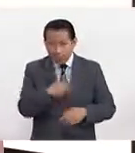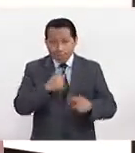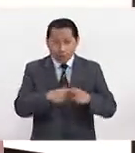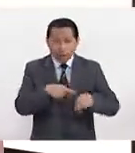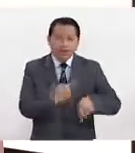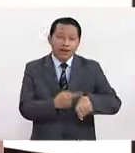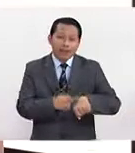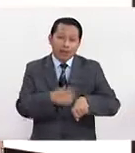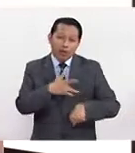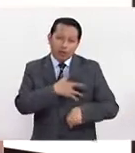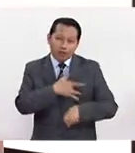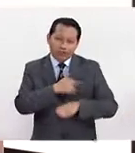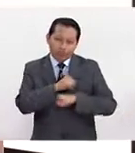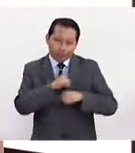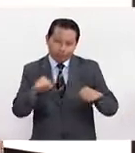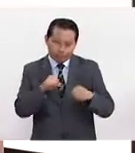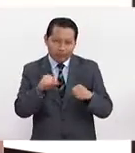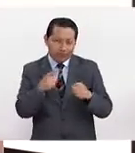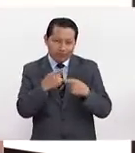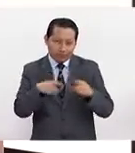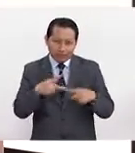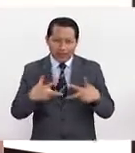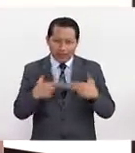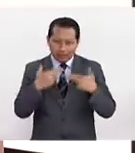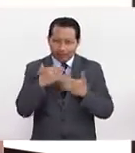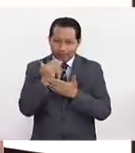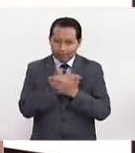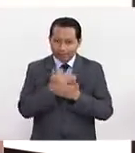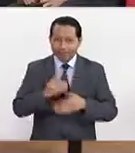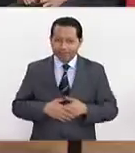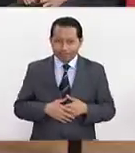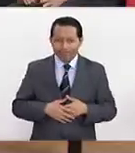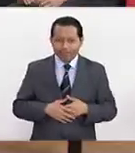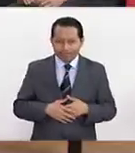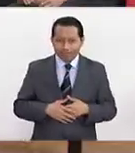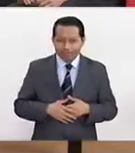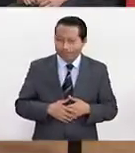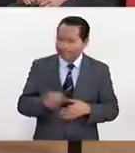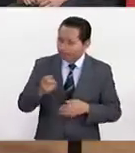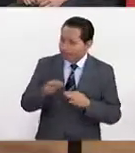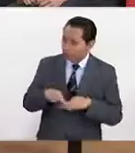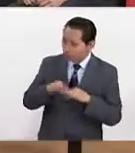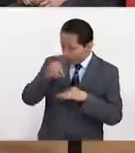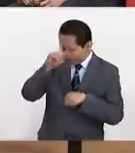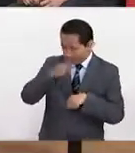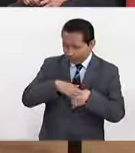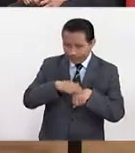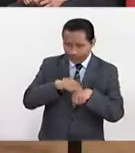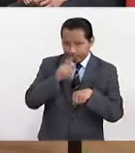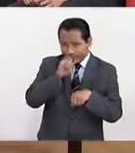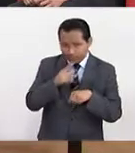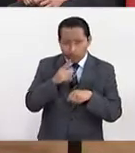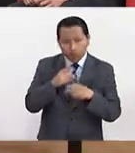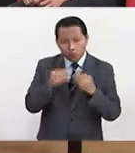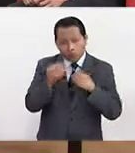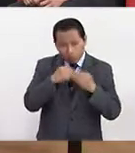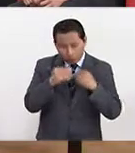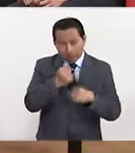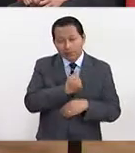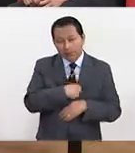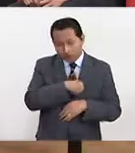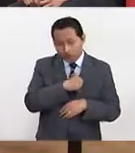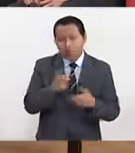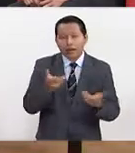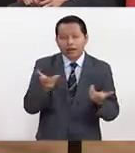corazón e infarto que por un problema de cáncer. Pues por eso es importante la recomendación, comer sano,